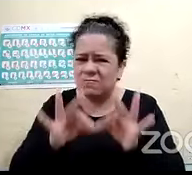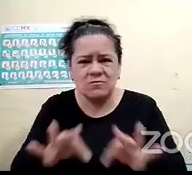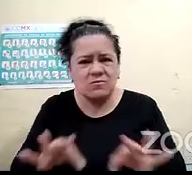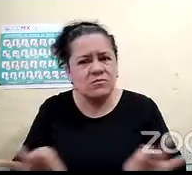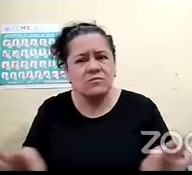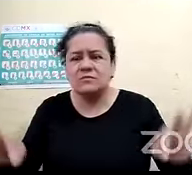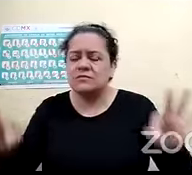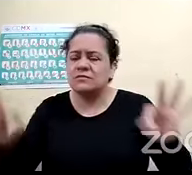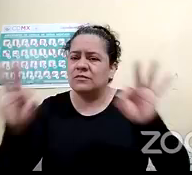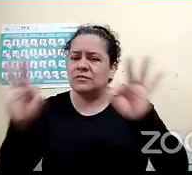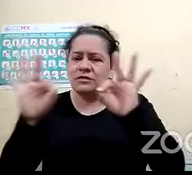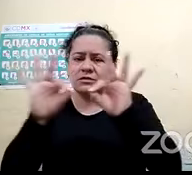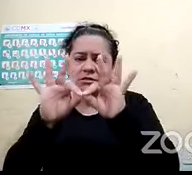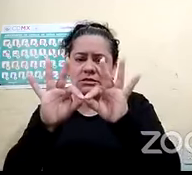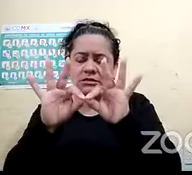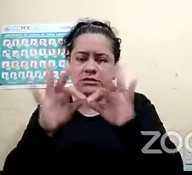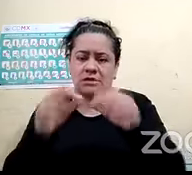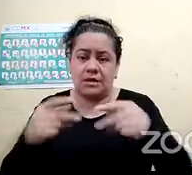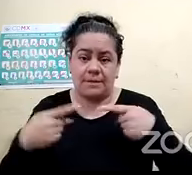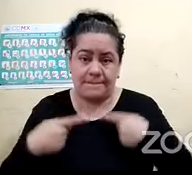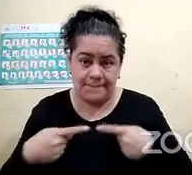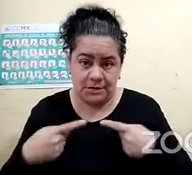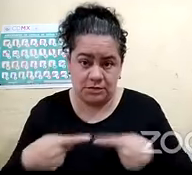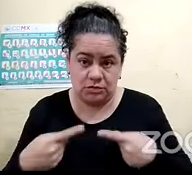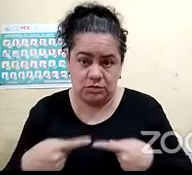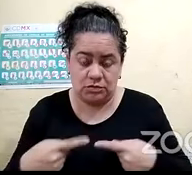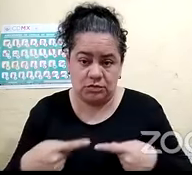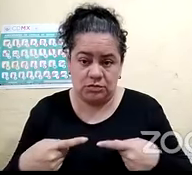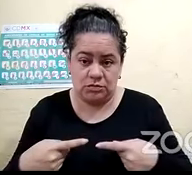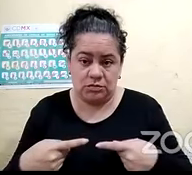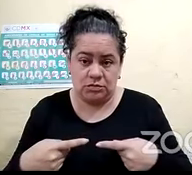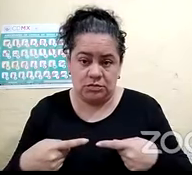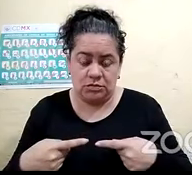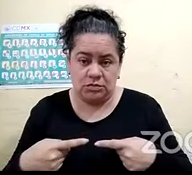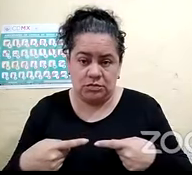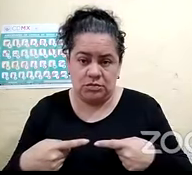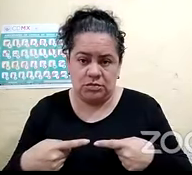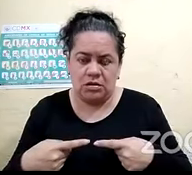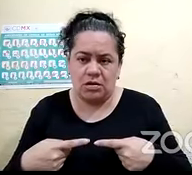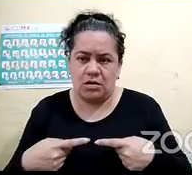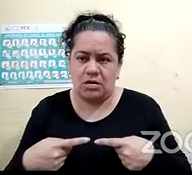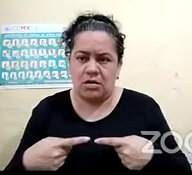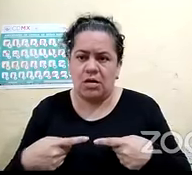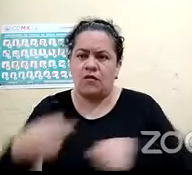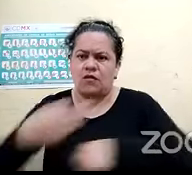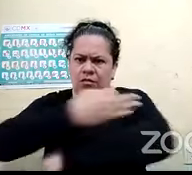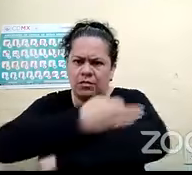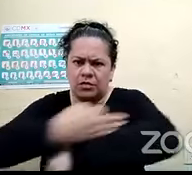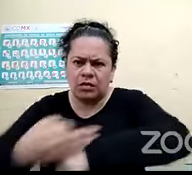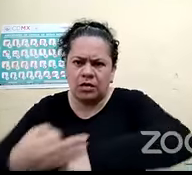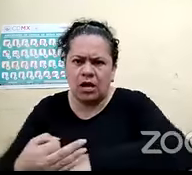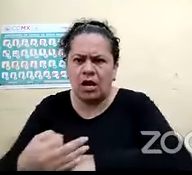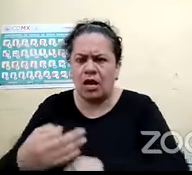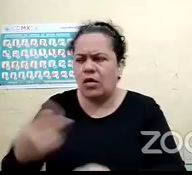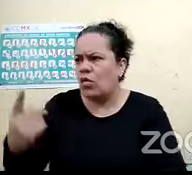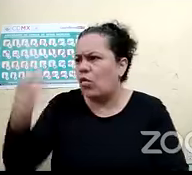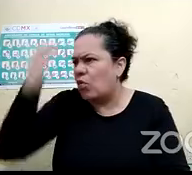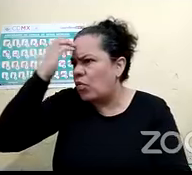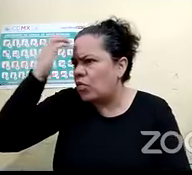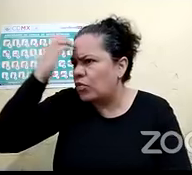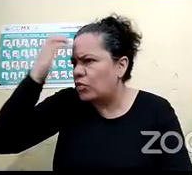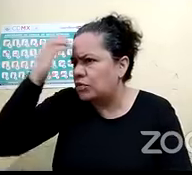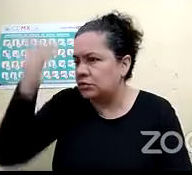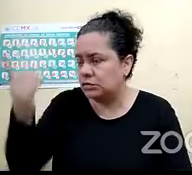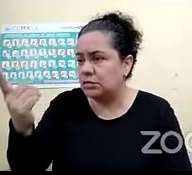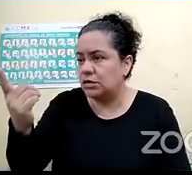para las personas que en casa tengan algún familiar o tal vez un conocido que le pueda